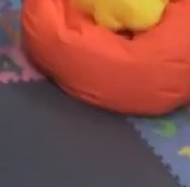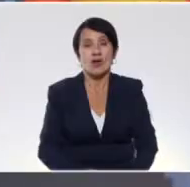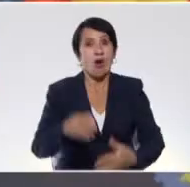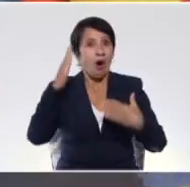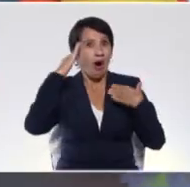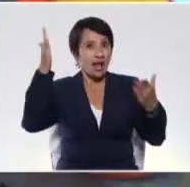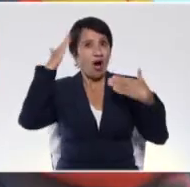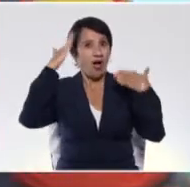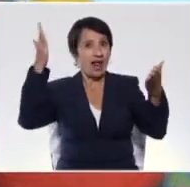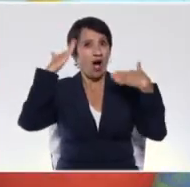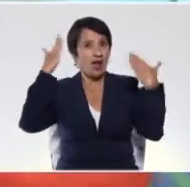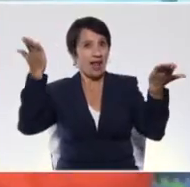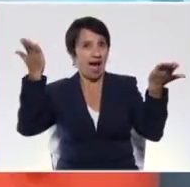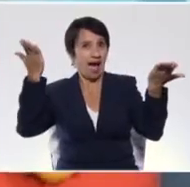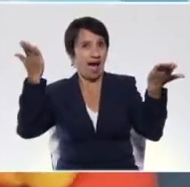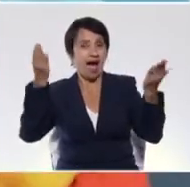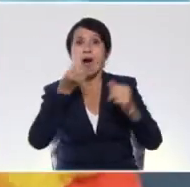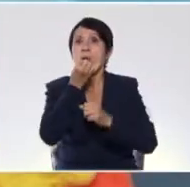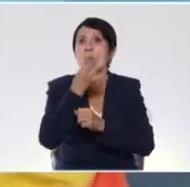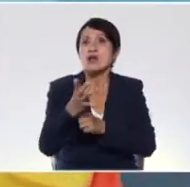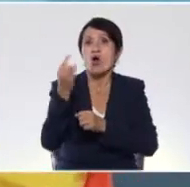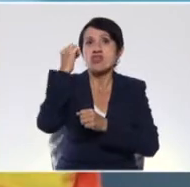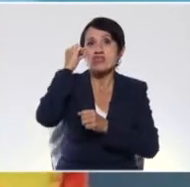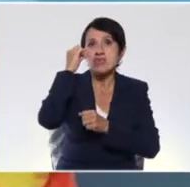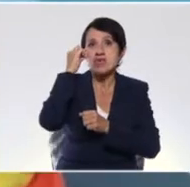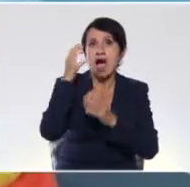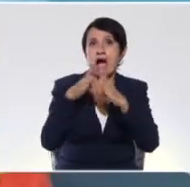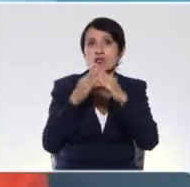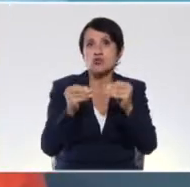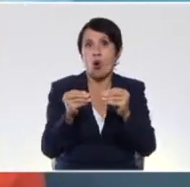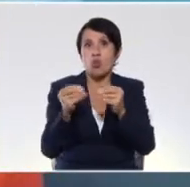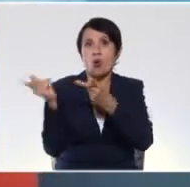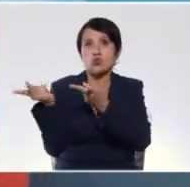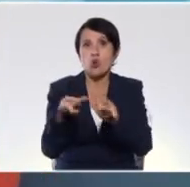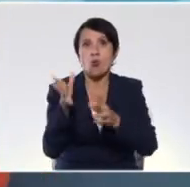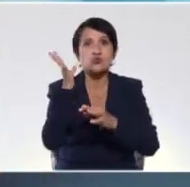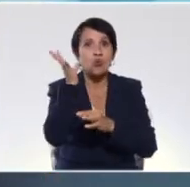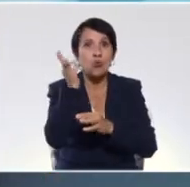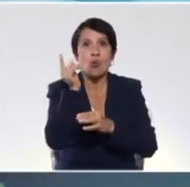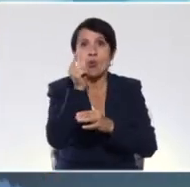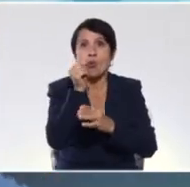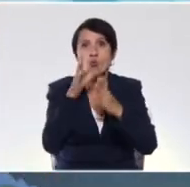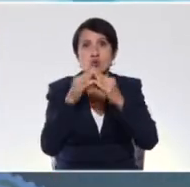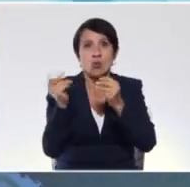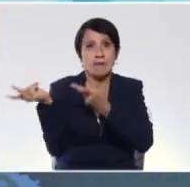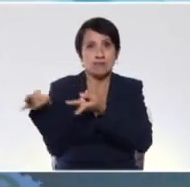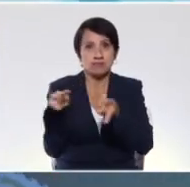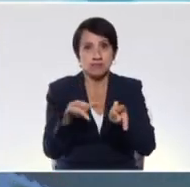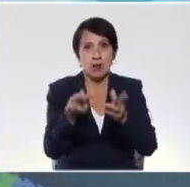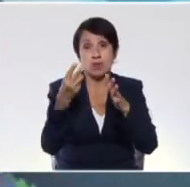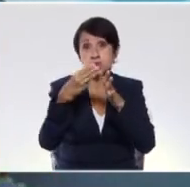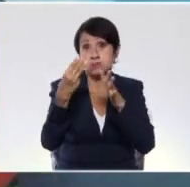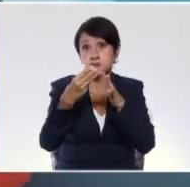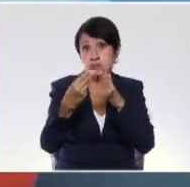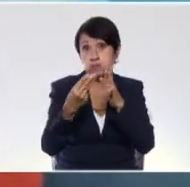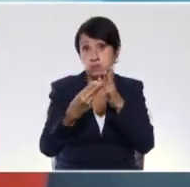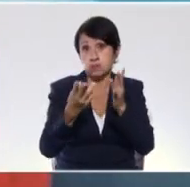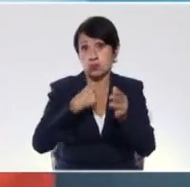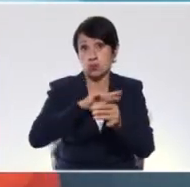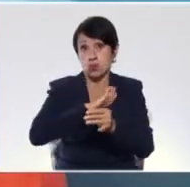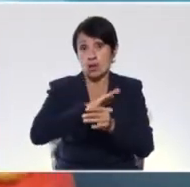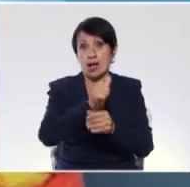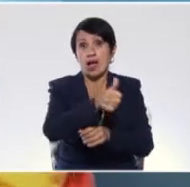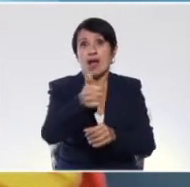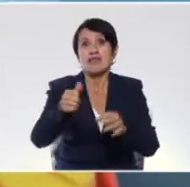¡Hola, hola, hola! Muy buenos días. Sean todos y todas bienvenidas a su programa, nuestro programa